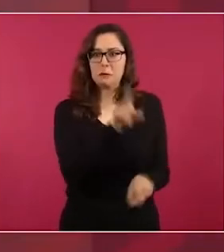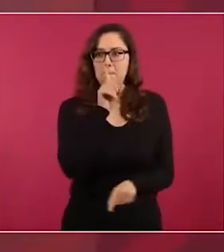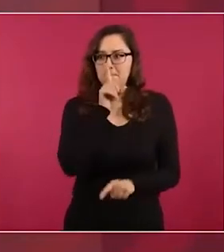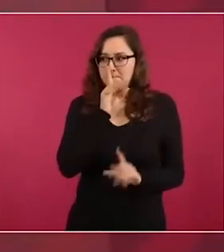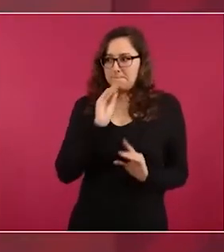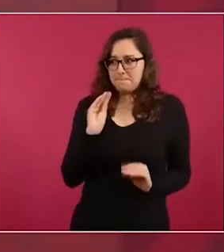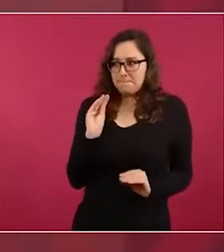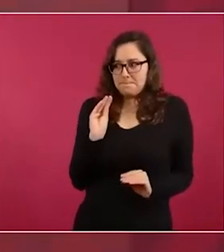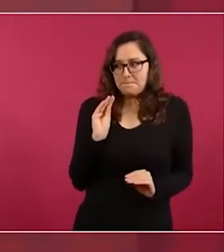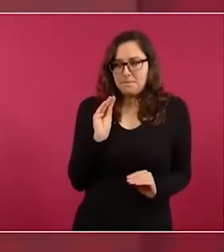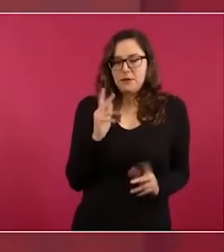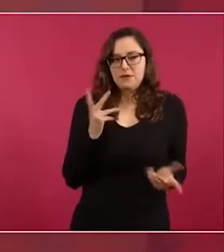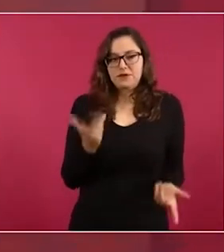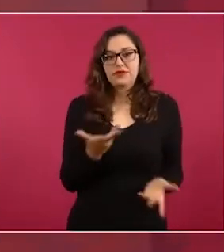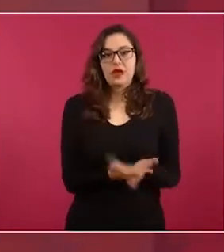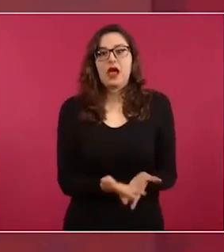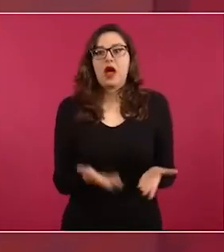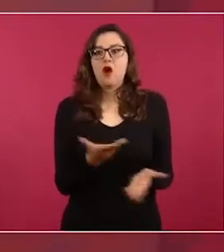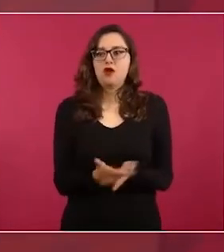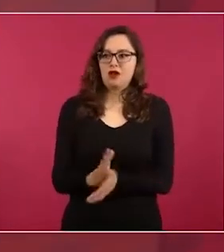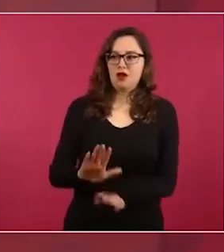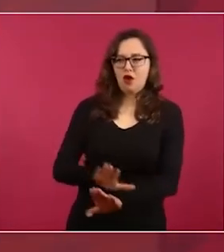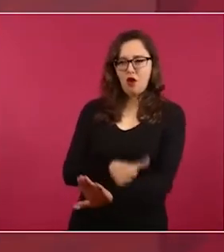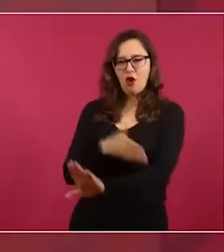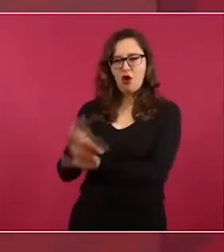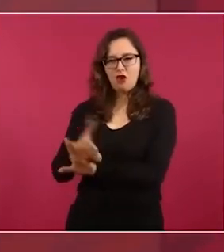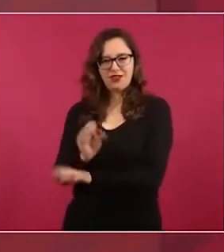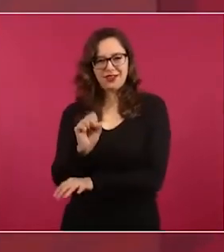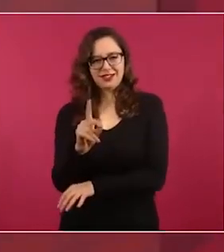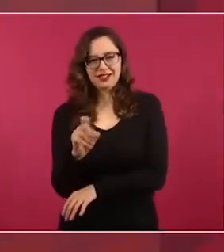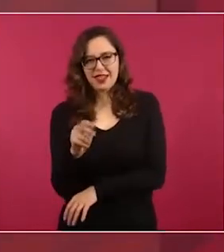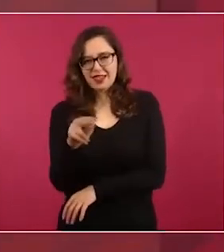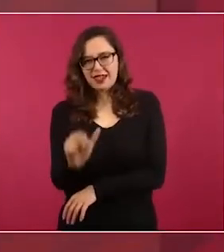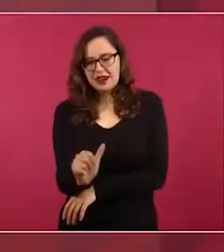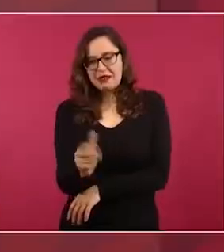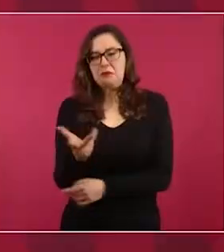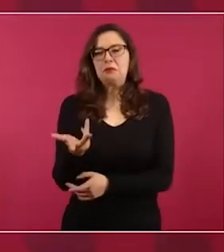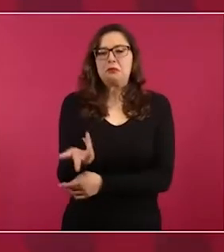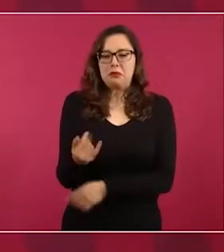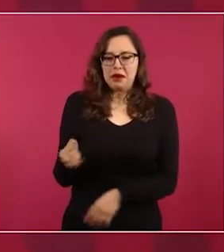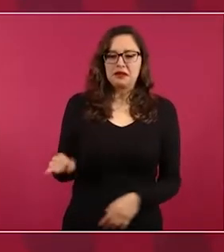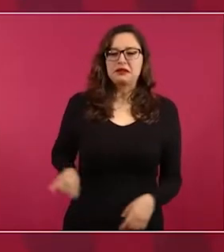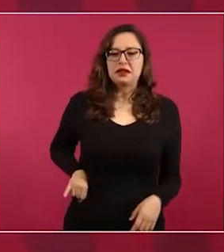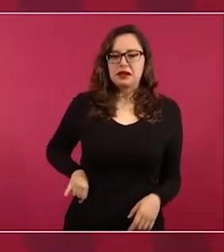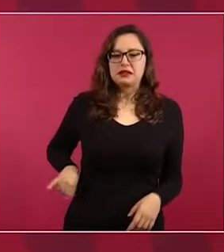partir de la investigación que llevó a cabo la Comisión Especial.